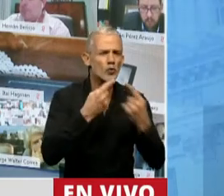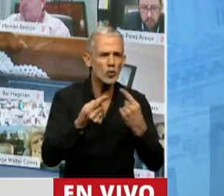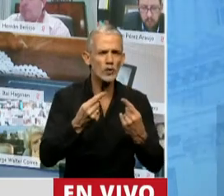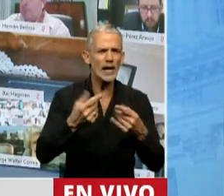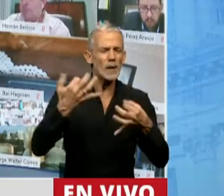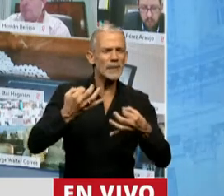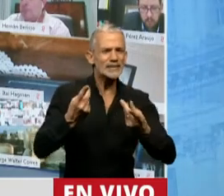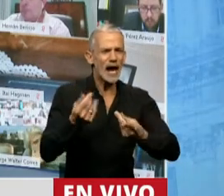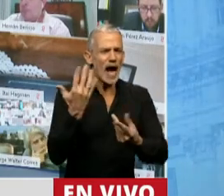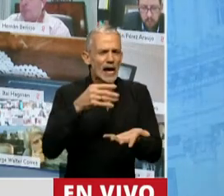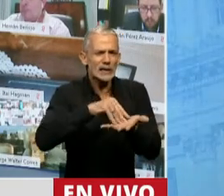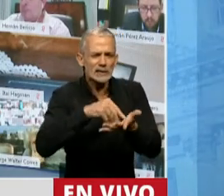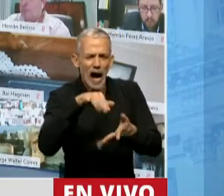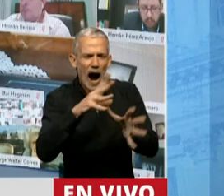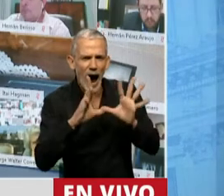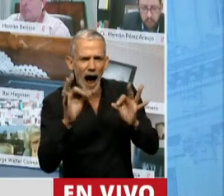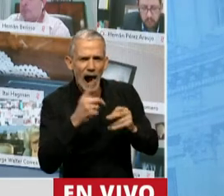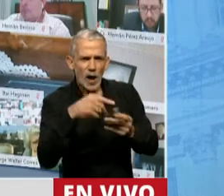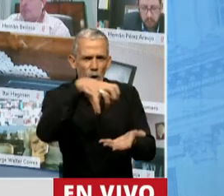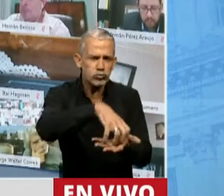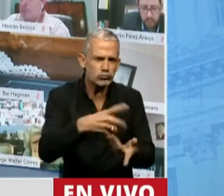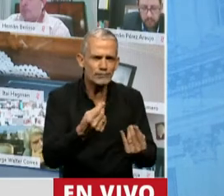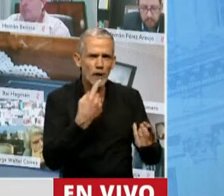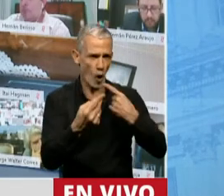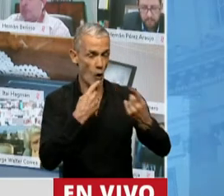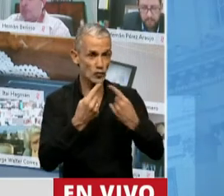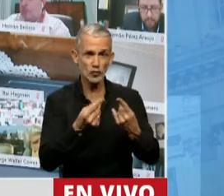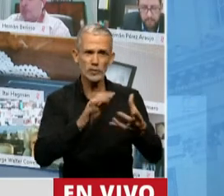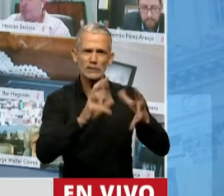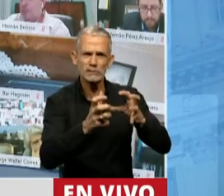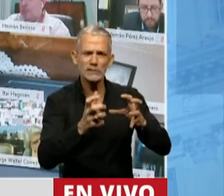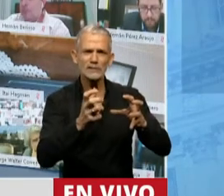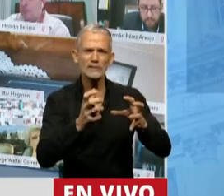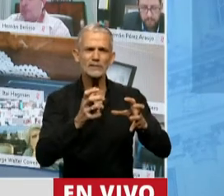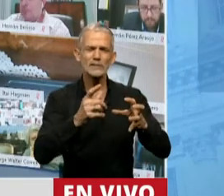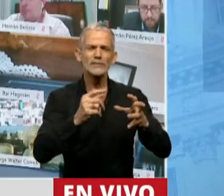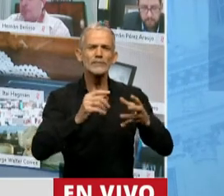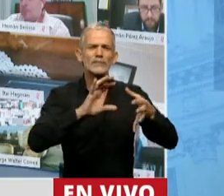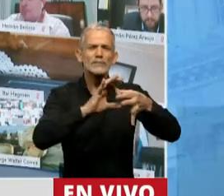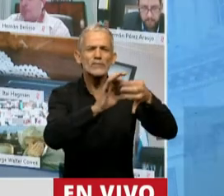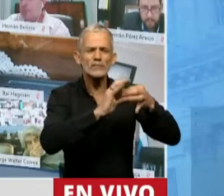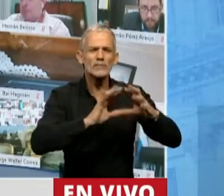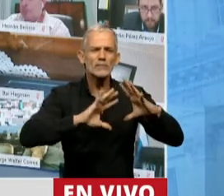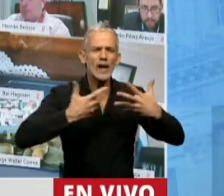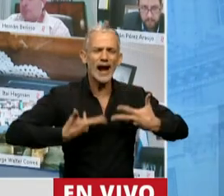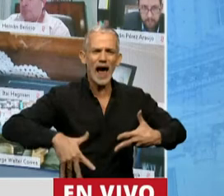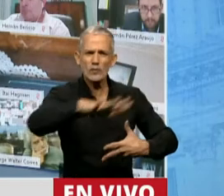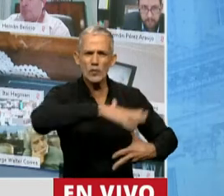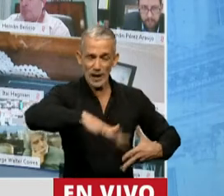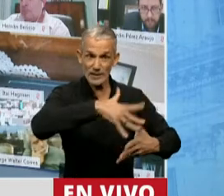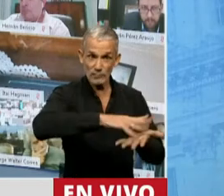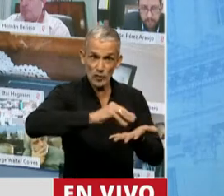especiales cuando se trata de afectar al ecosistema de una